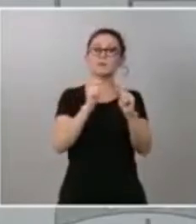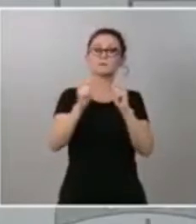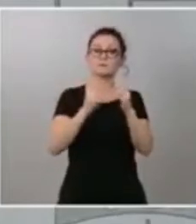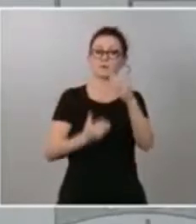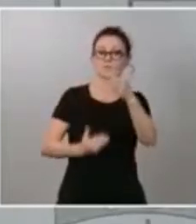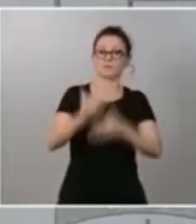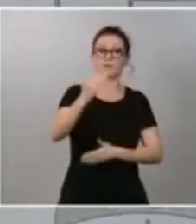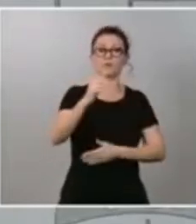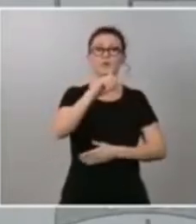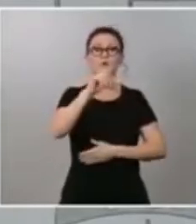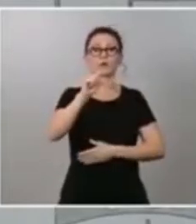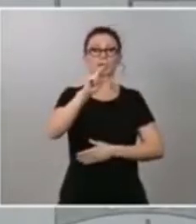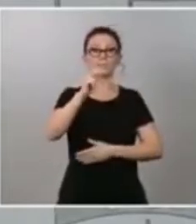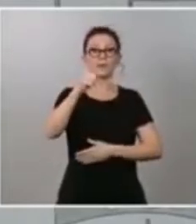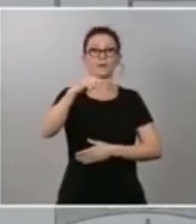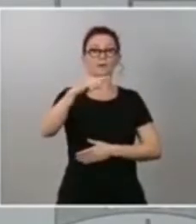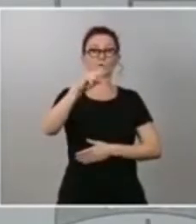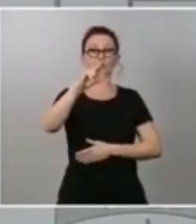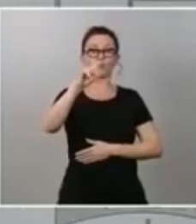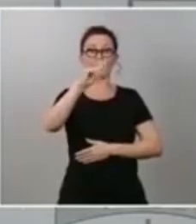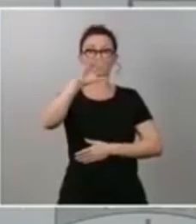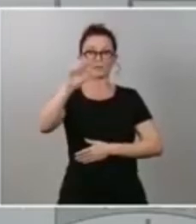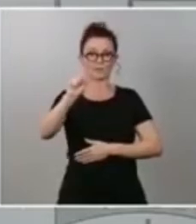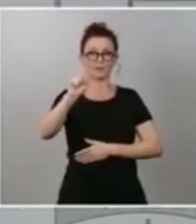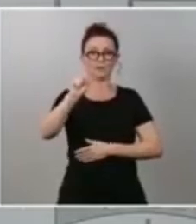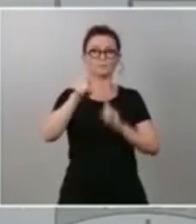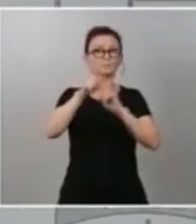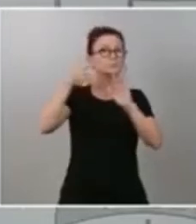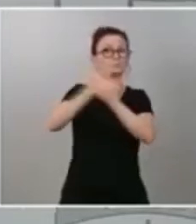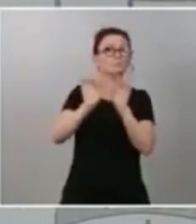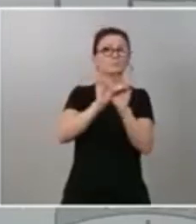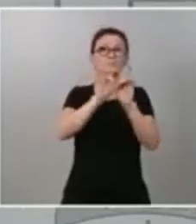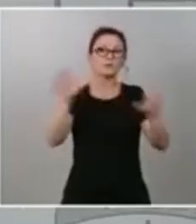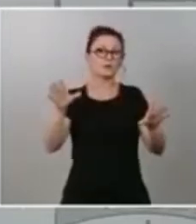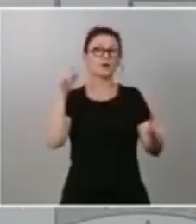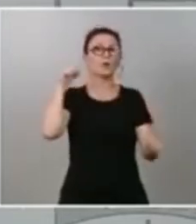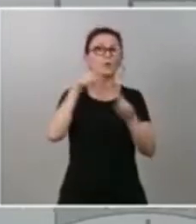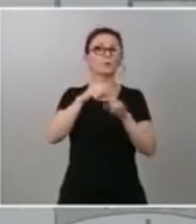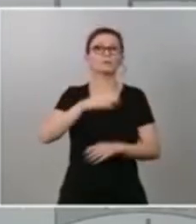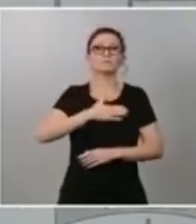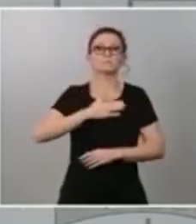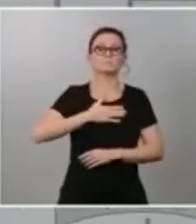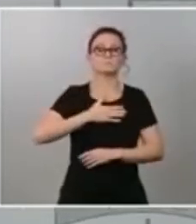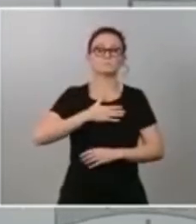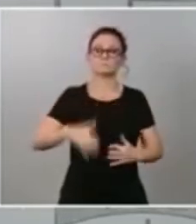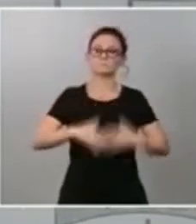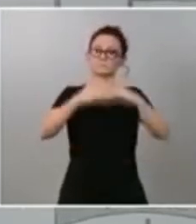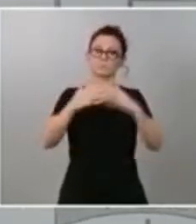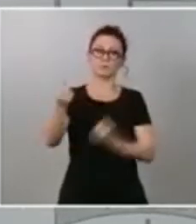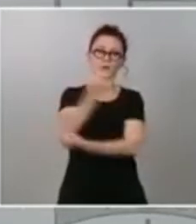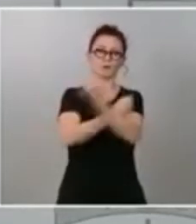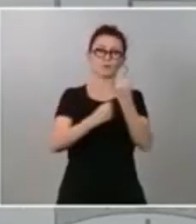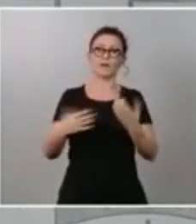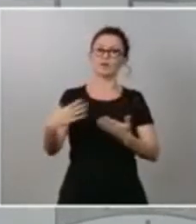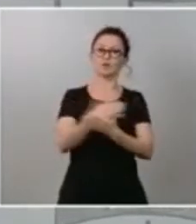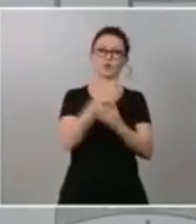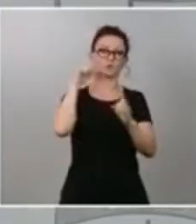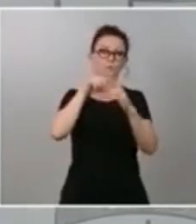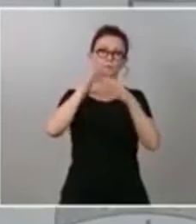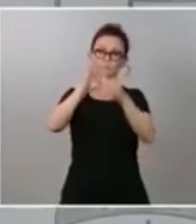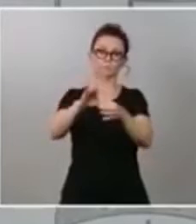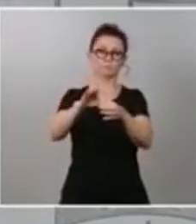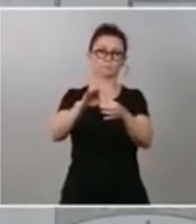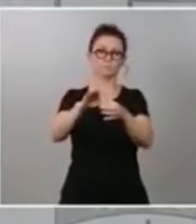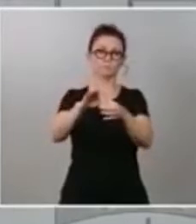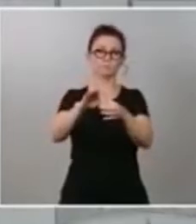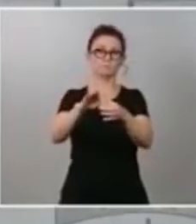dejó claro todos los objetivos ahora están fijados en la recuperación económica todos todos los objetivos de